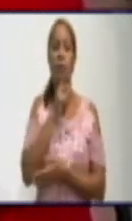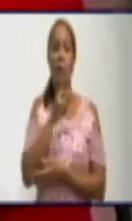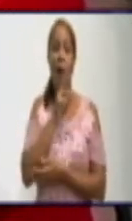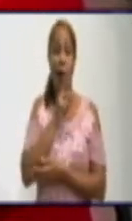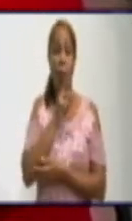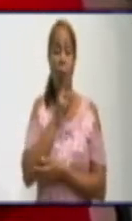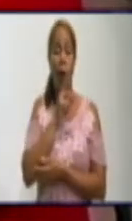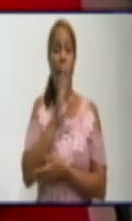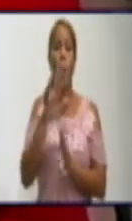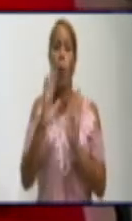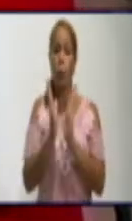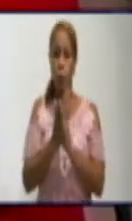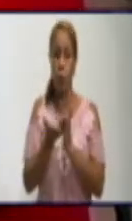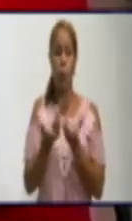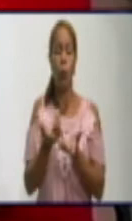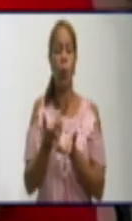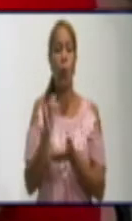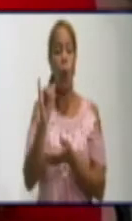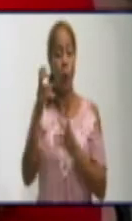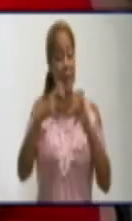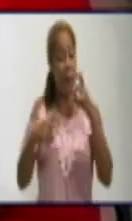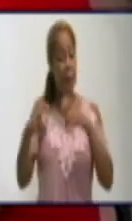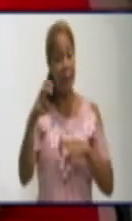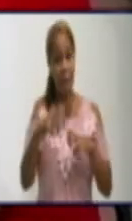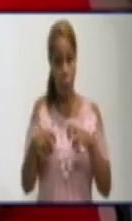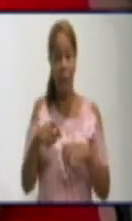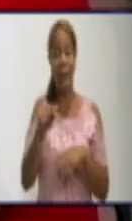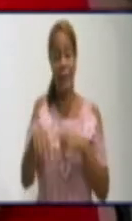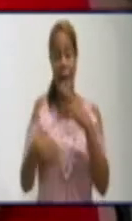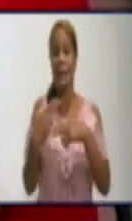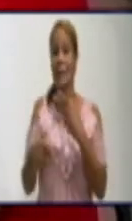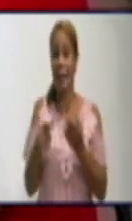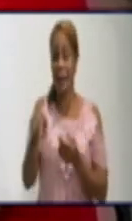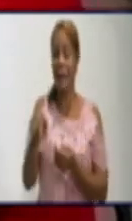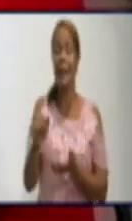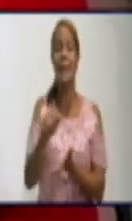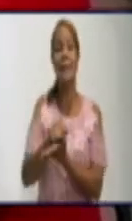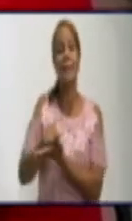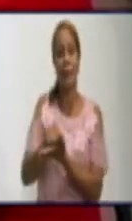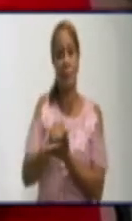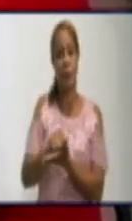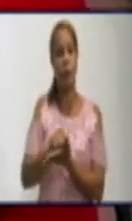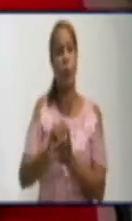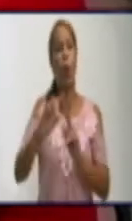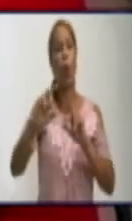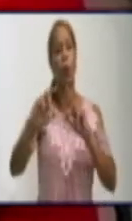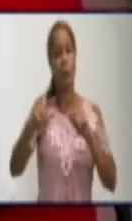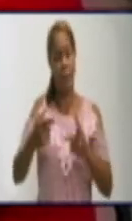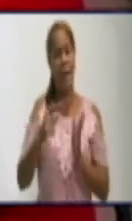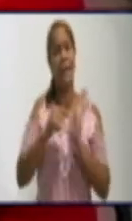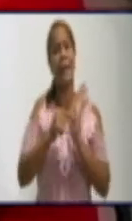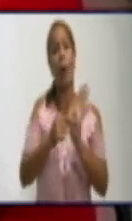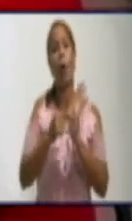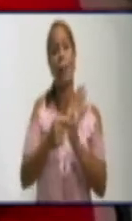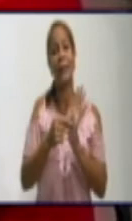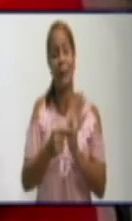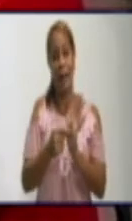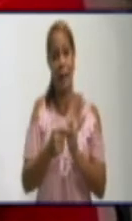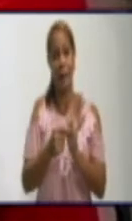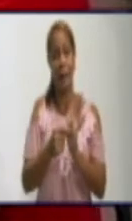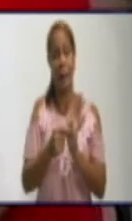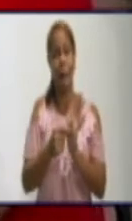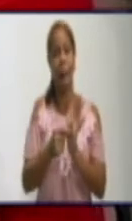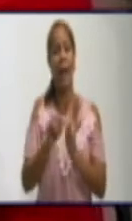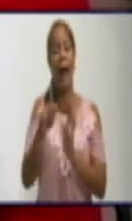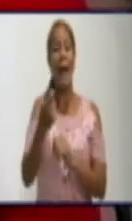cobradores y las oficinas comerciales. Solamente volver a recomendarle a la población que cuando usted le va a cobrar el servicio de